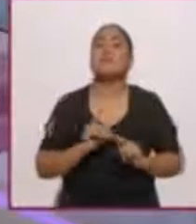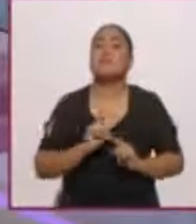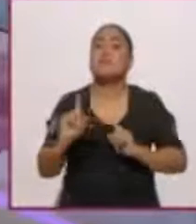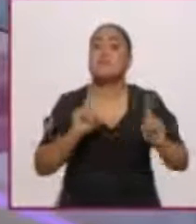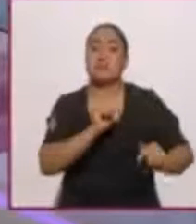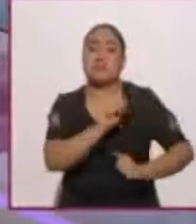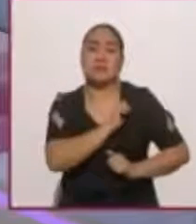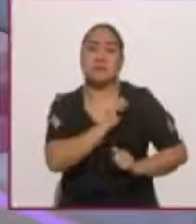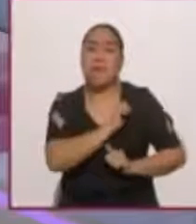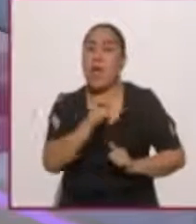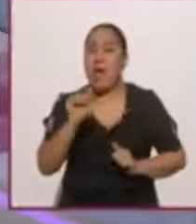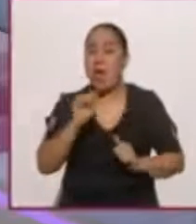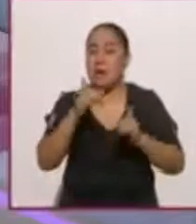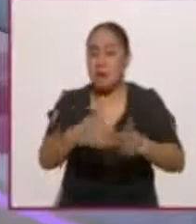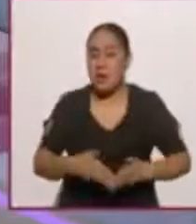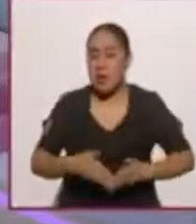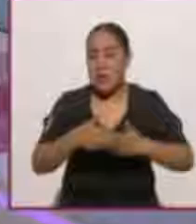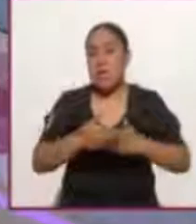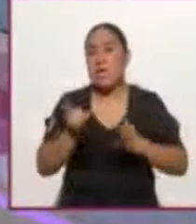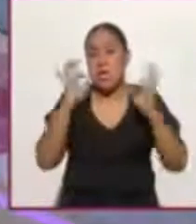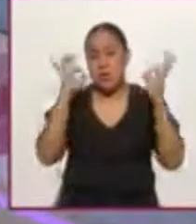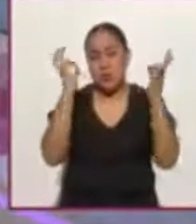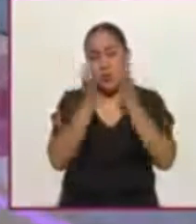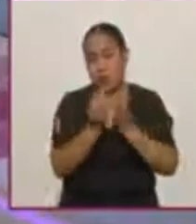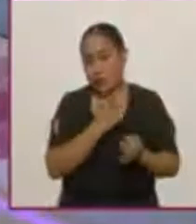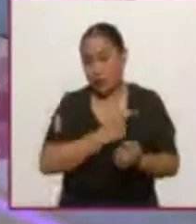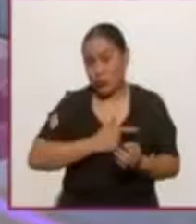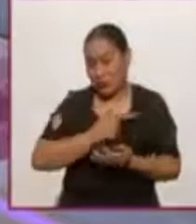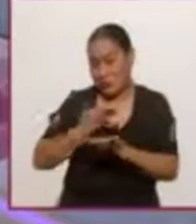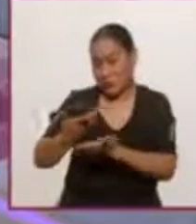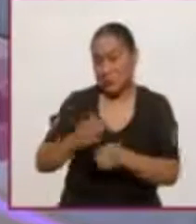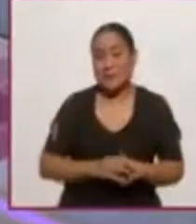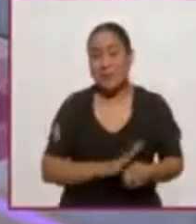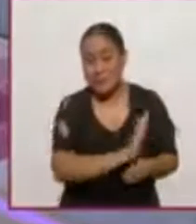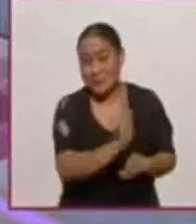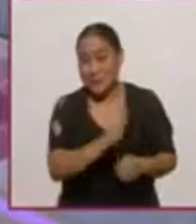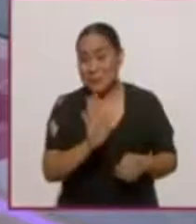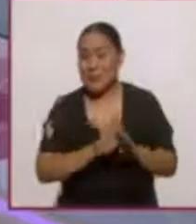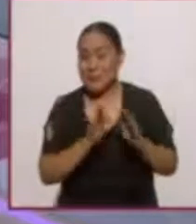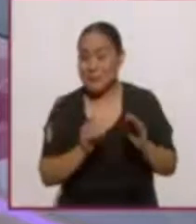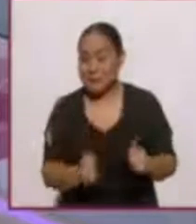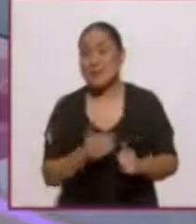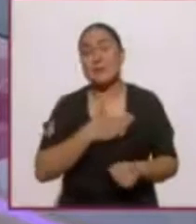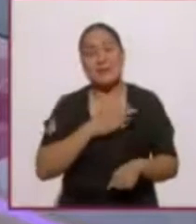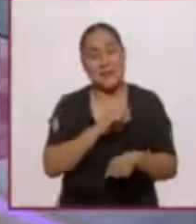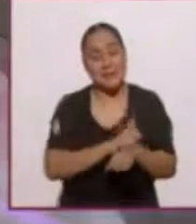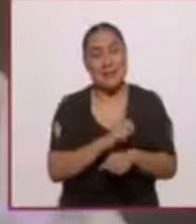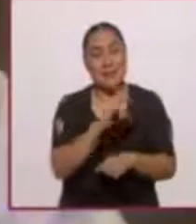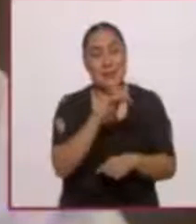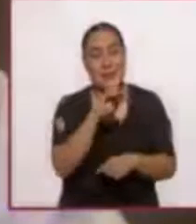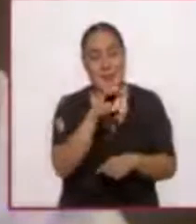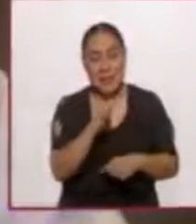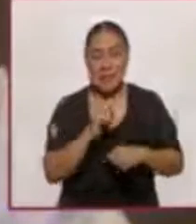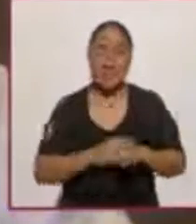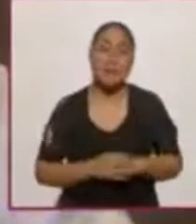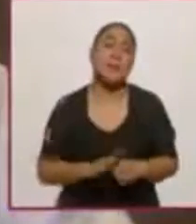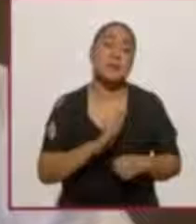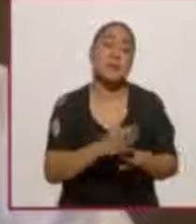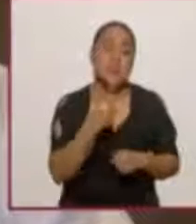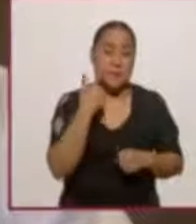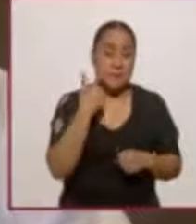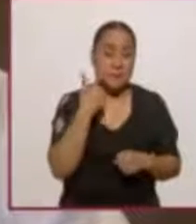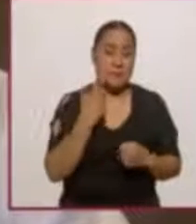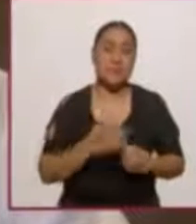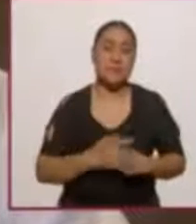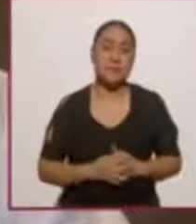Paco, tu tema esta mañana. Te saludo con mucho gusto. Buen día. Hola, ¿qué tal, Lupita? ¿Cómo estás? Muy buen día. Pues mira, es